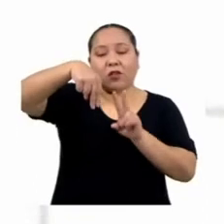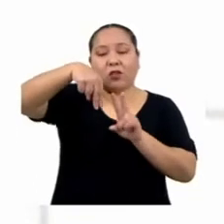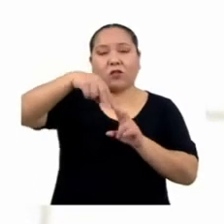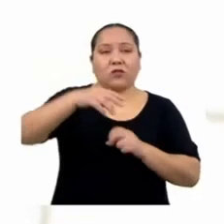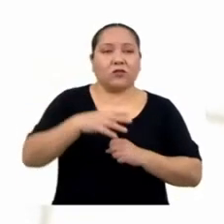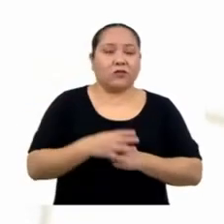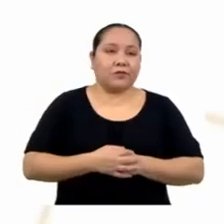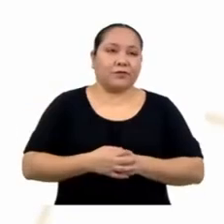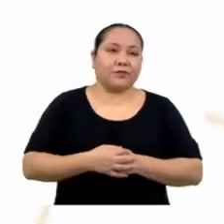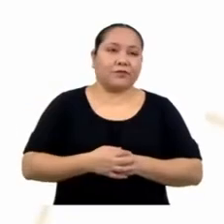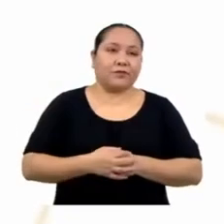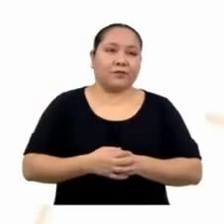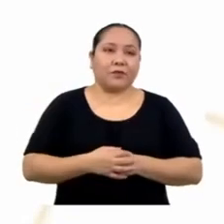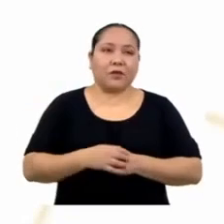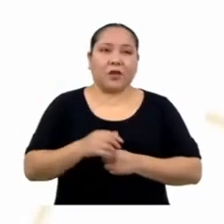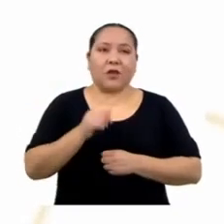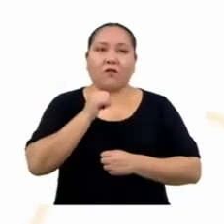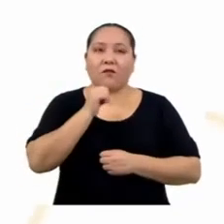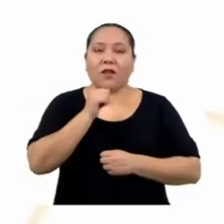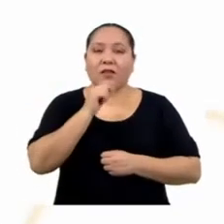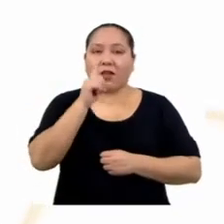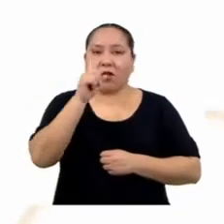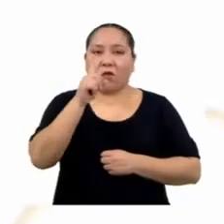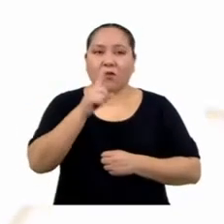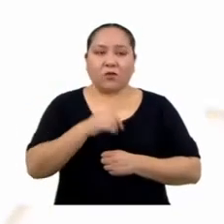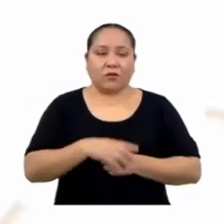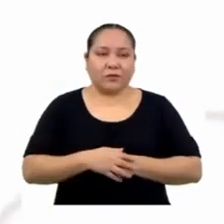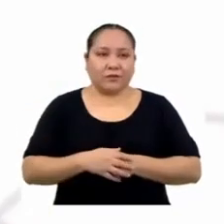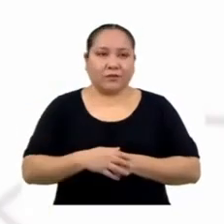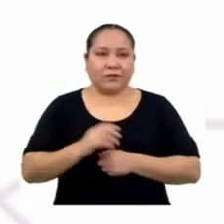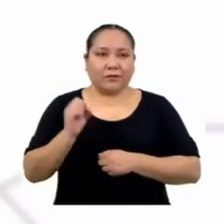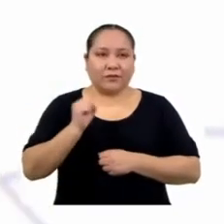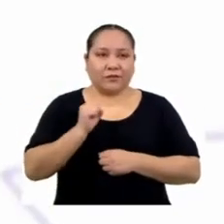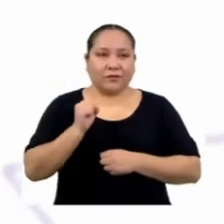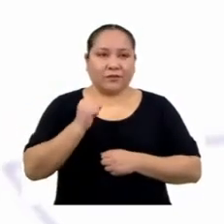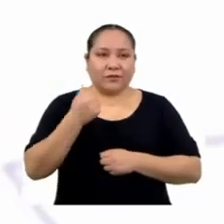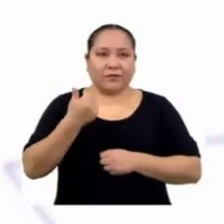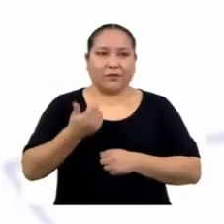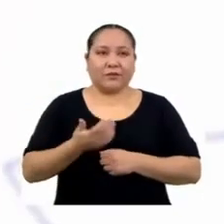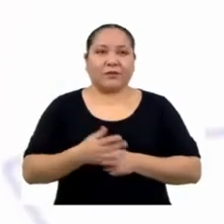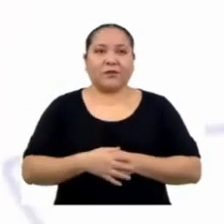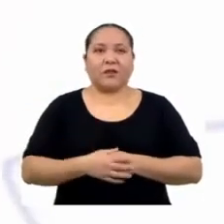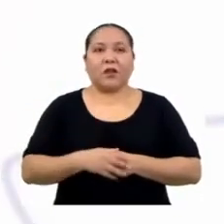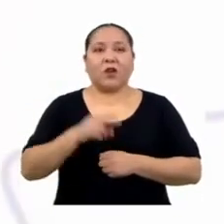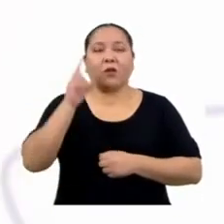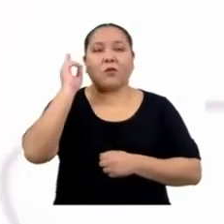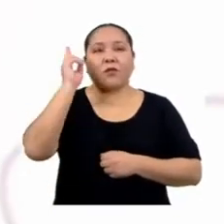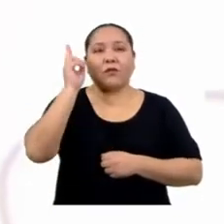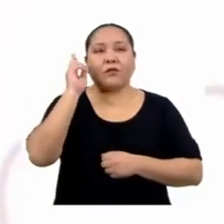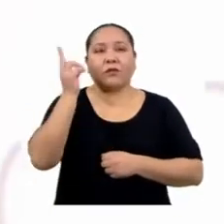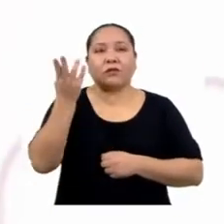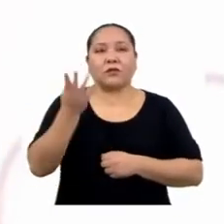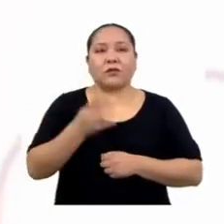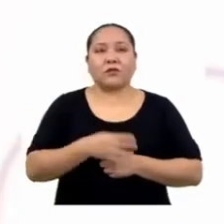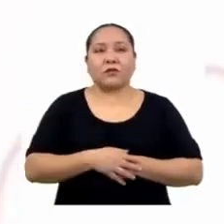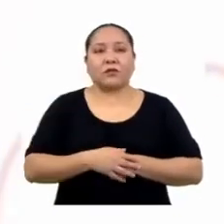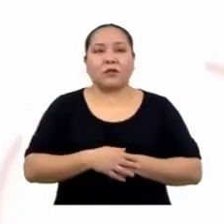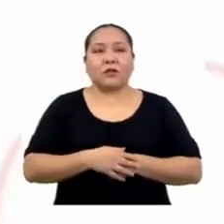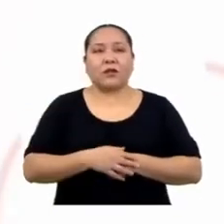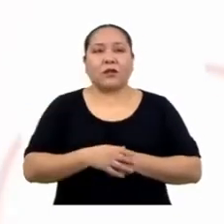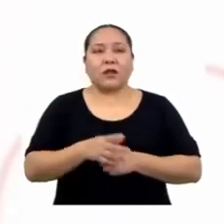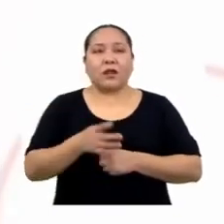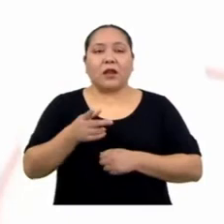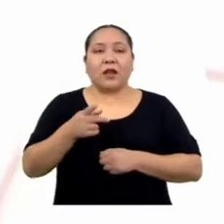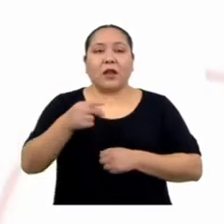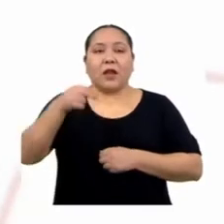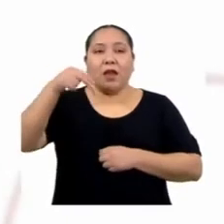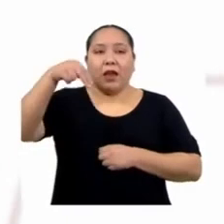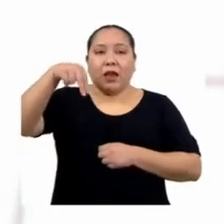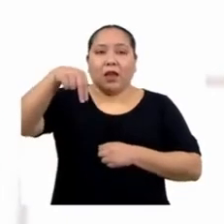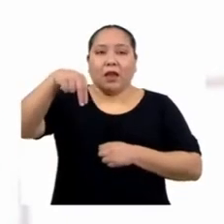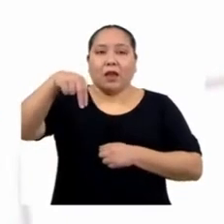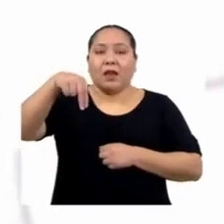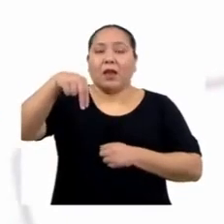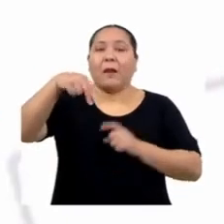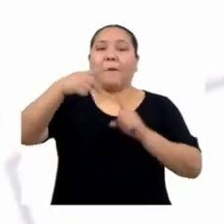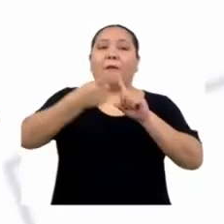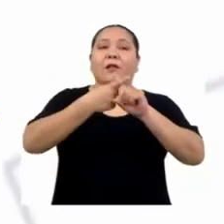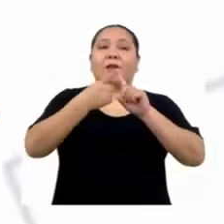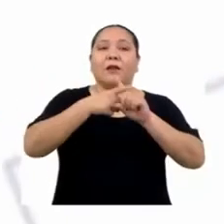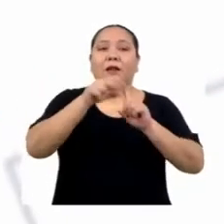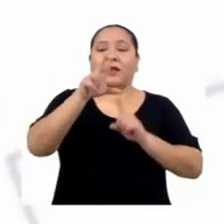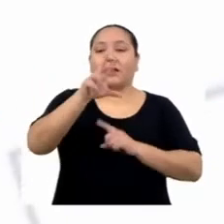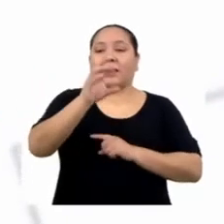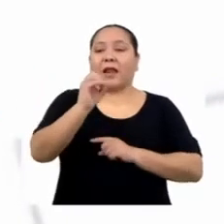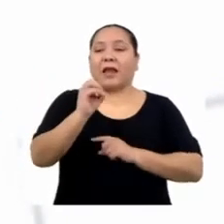Ahora solo tenemos uno pendiente. ¡Exacto! Ahora los docentes cuyo número en la muestra sería igual a multiplicar